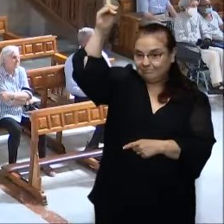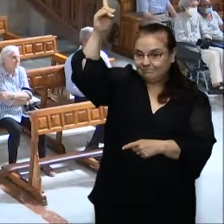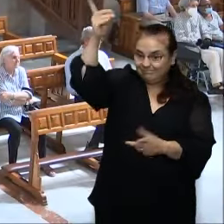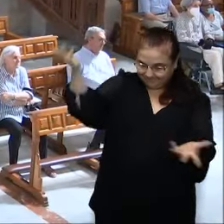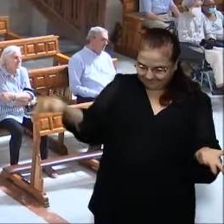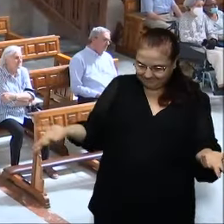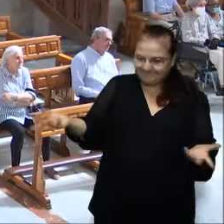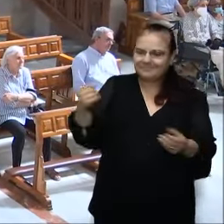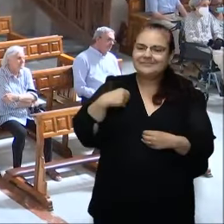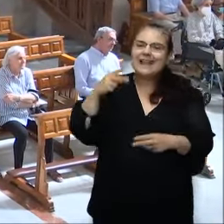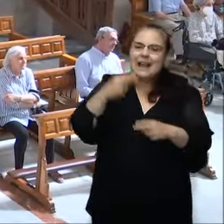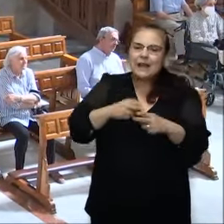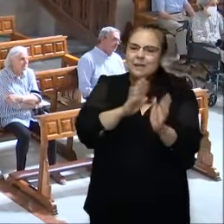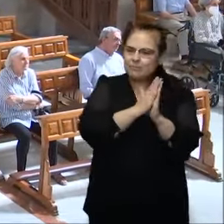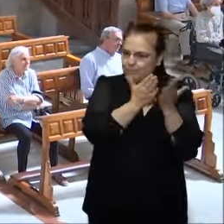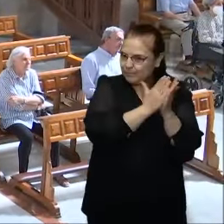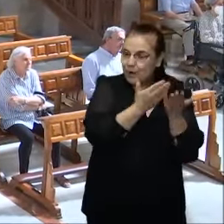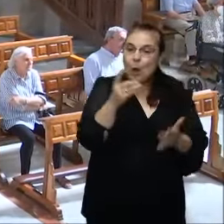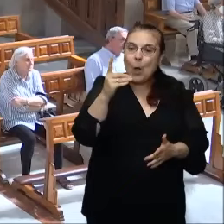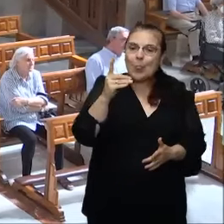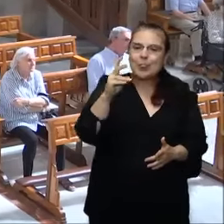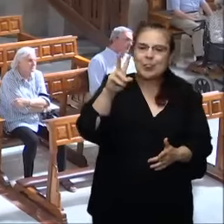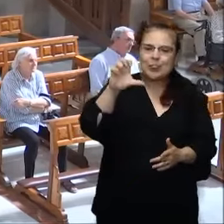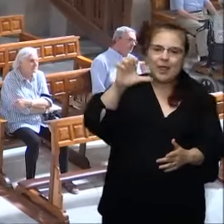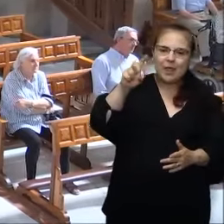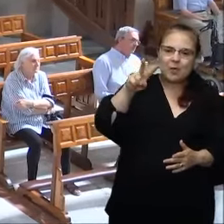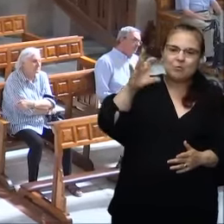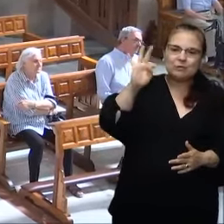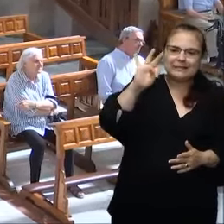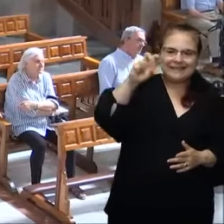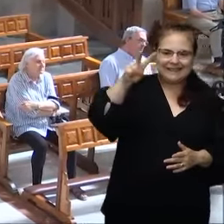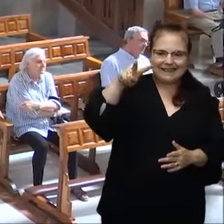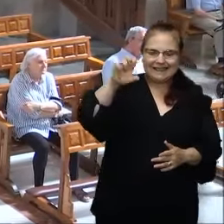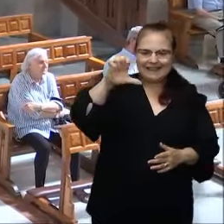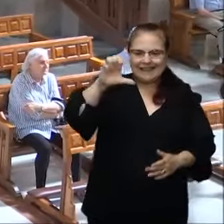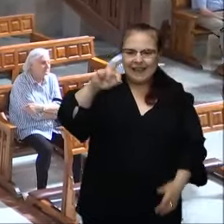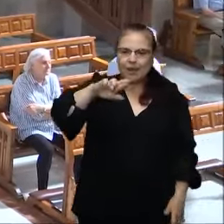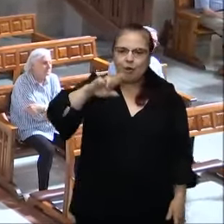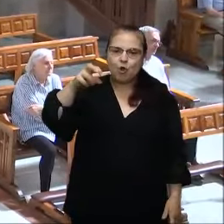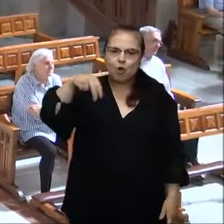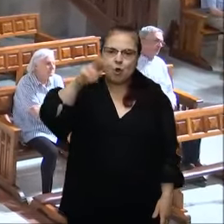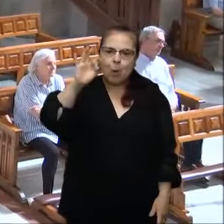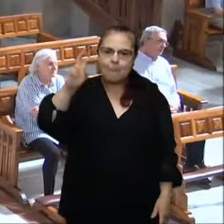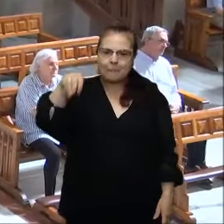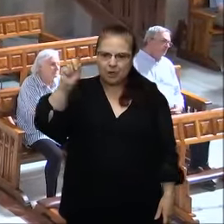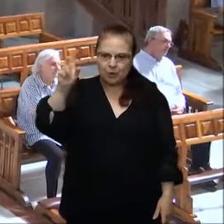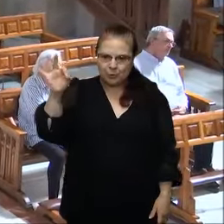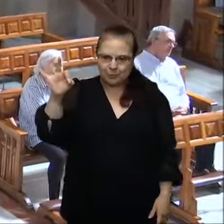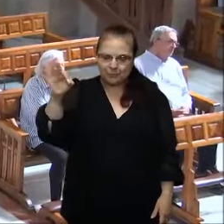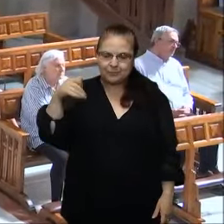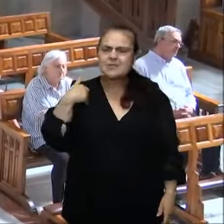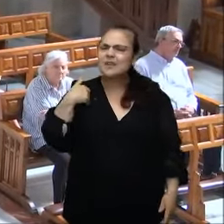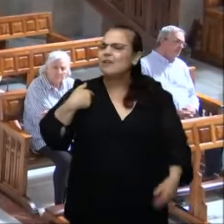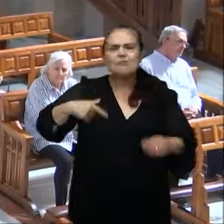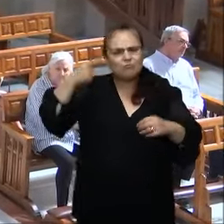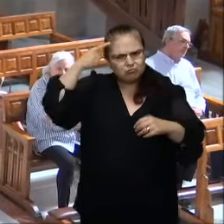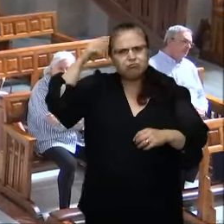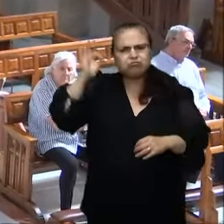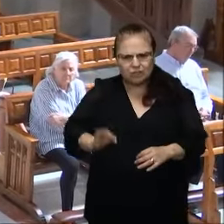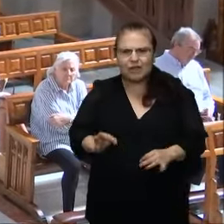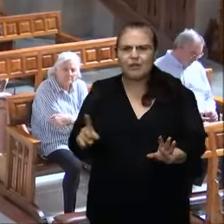del Deuteronomio. De este modo, Israel custodia su fe, insiste el Papa, en la realidad fundamental de todo su credo.